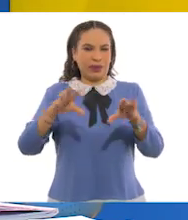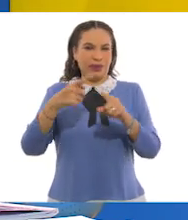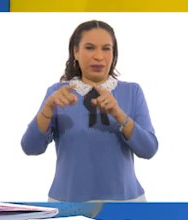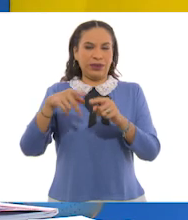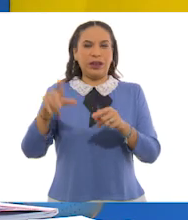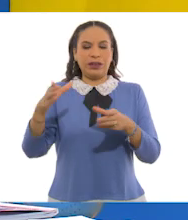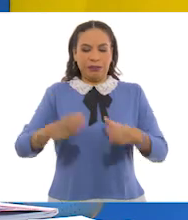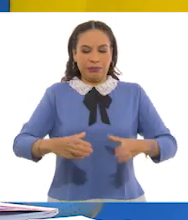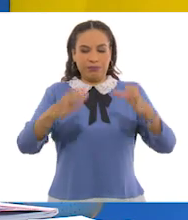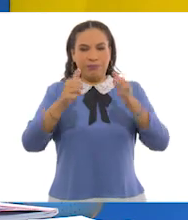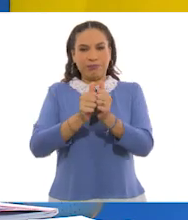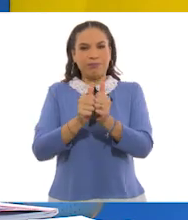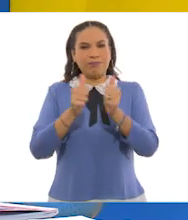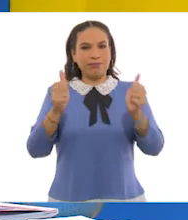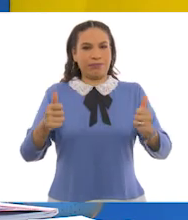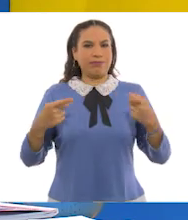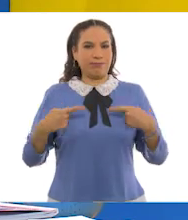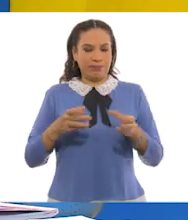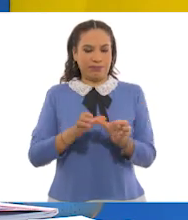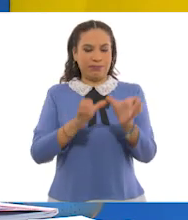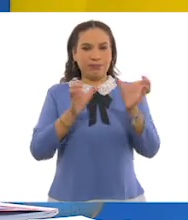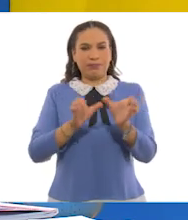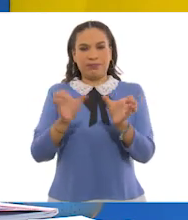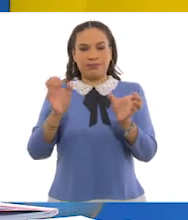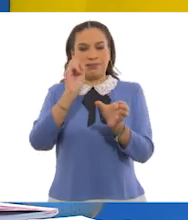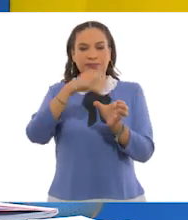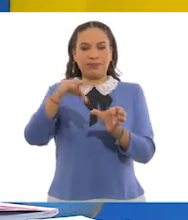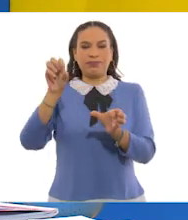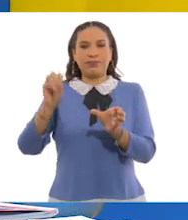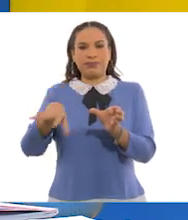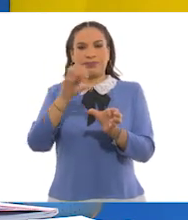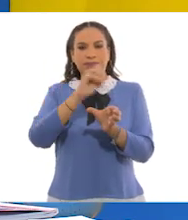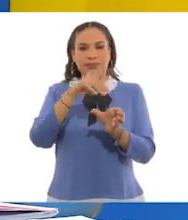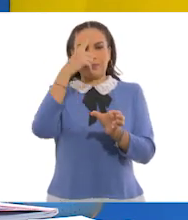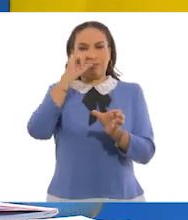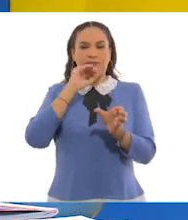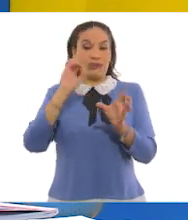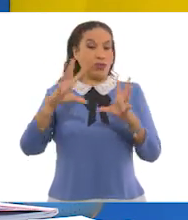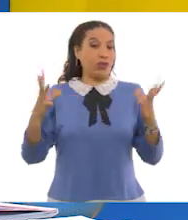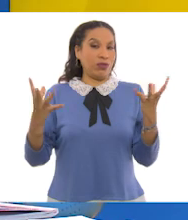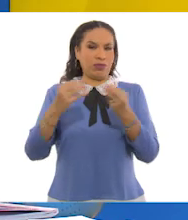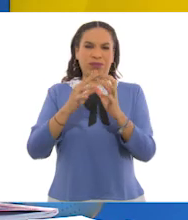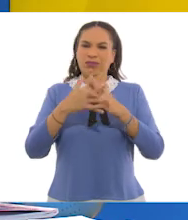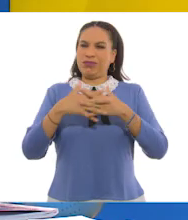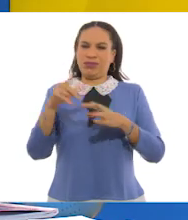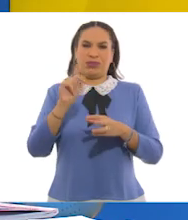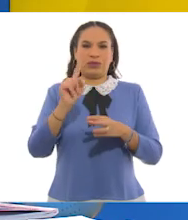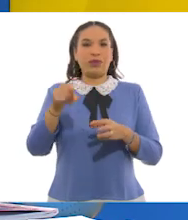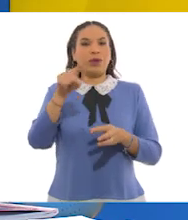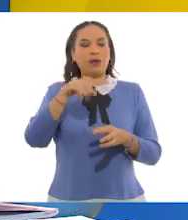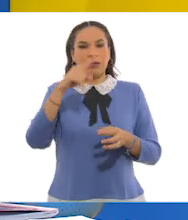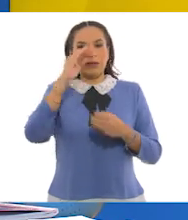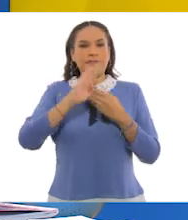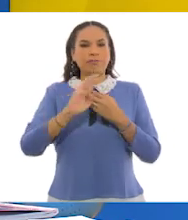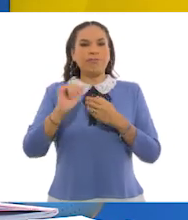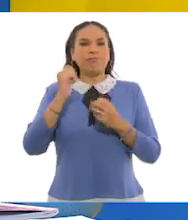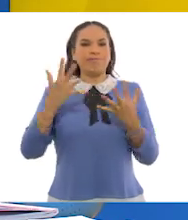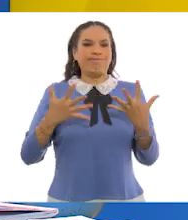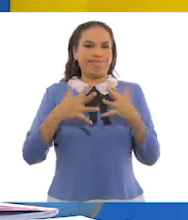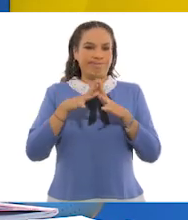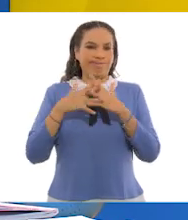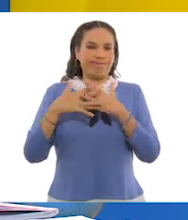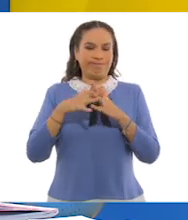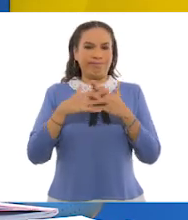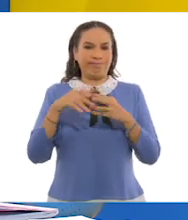invitan a la gente a separar los residuos y depositarlos en diferentes botes para no tirarlos todos juntos y así evitar que se mezclen,